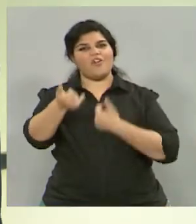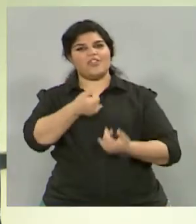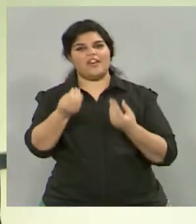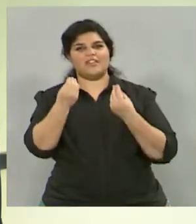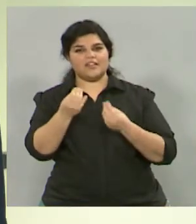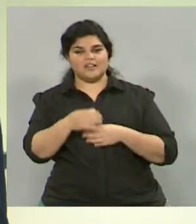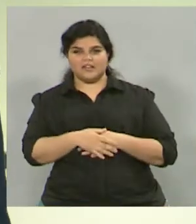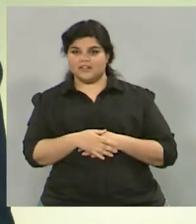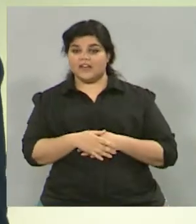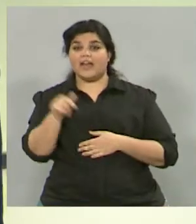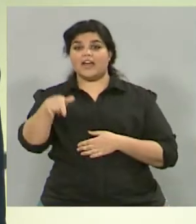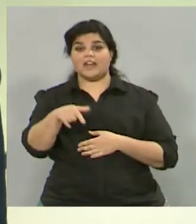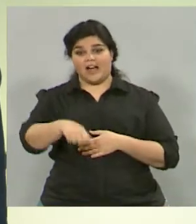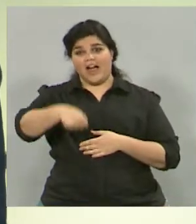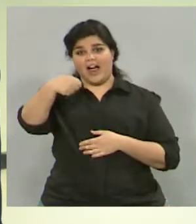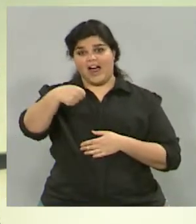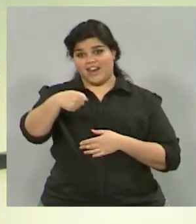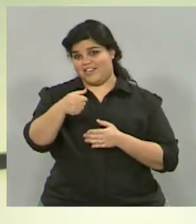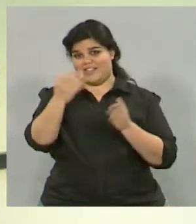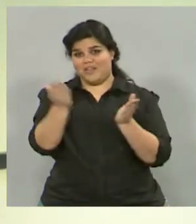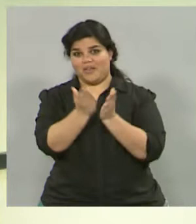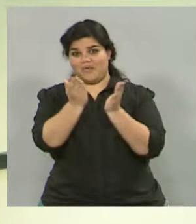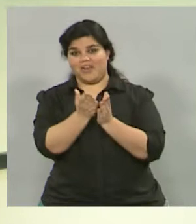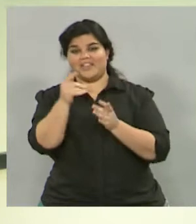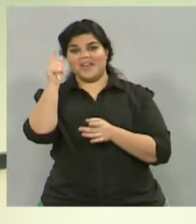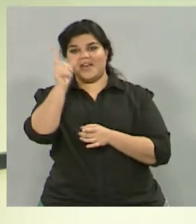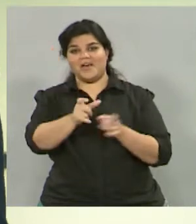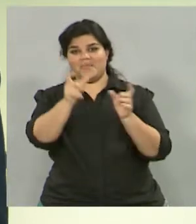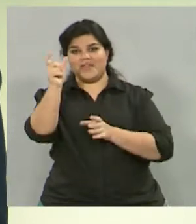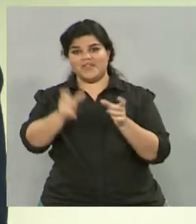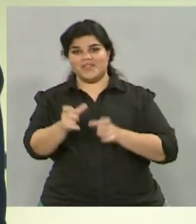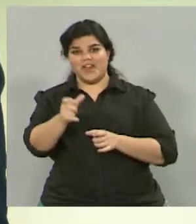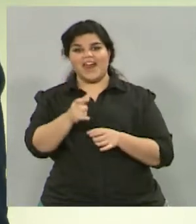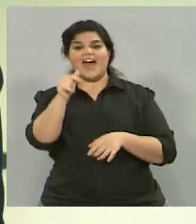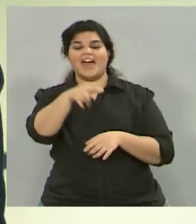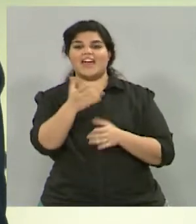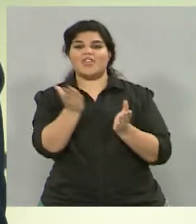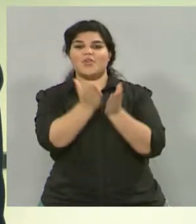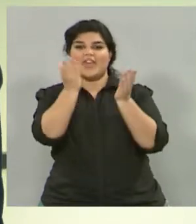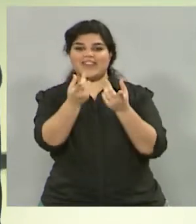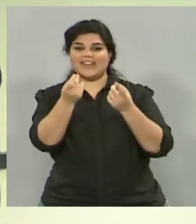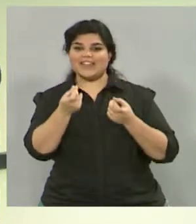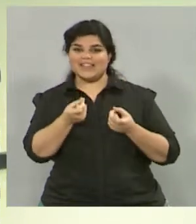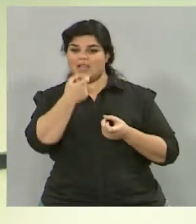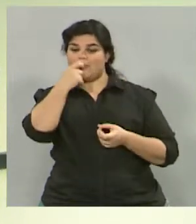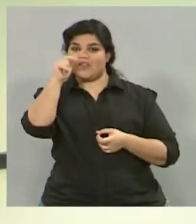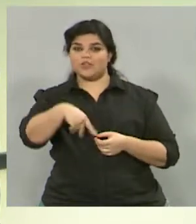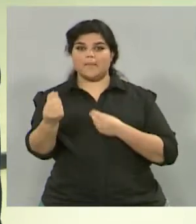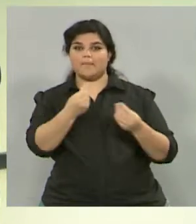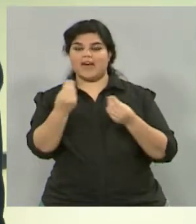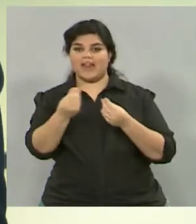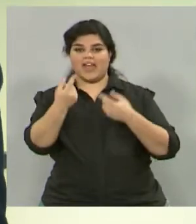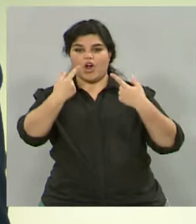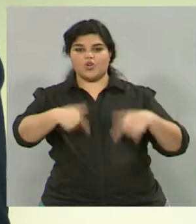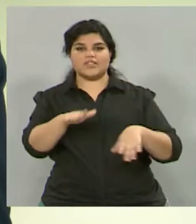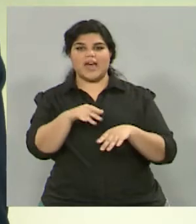canasta de los estudiantes tiene que ver con lo que necesita mínimamente un estudiante universitario en la provincia de Mendoza para cubrir sus necesidades